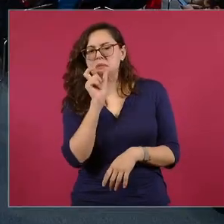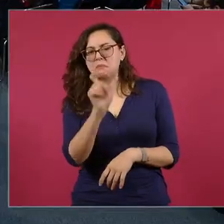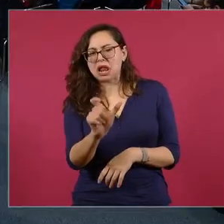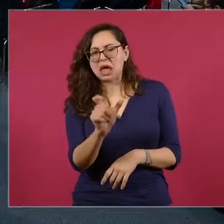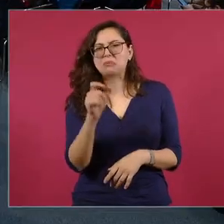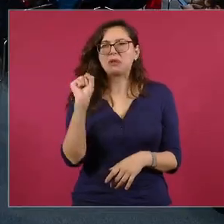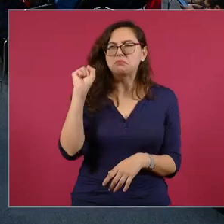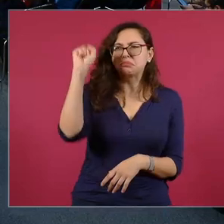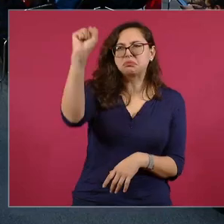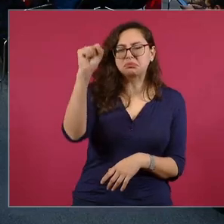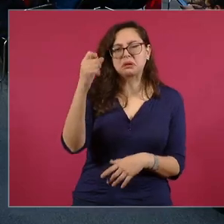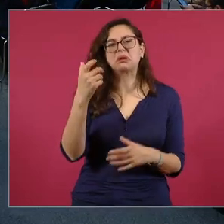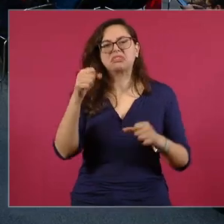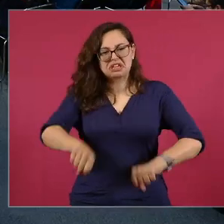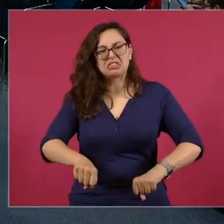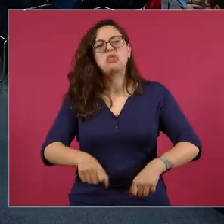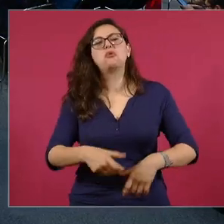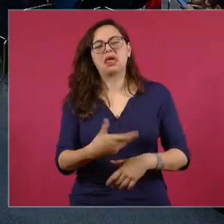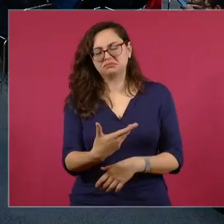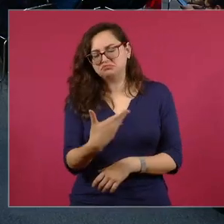Aguilar este